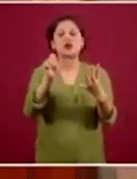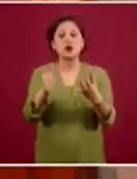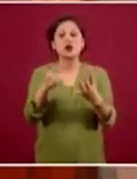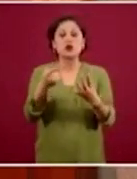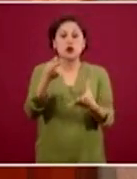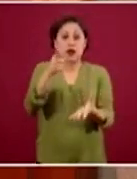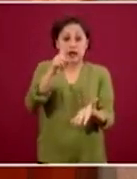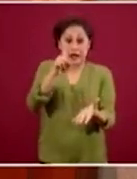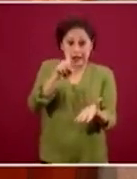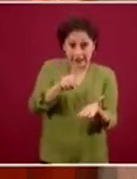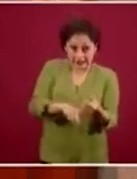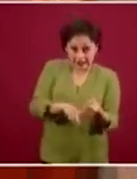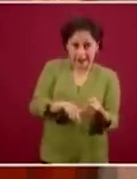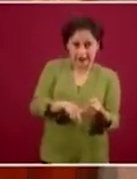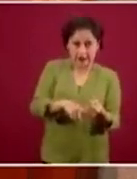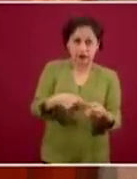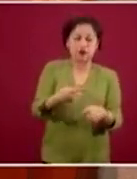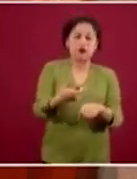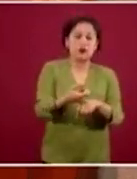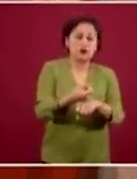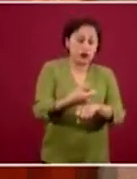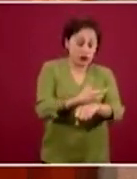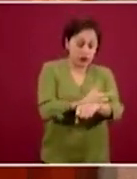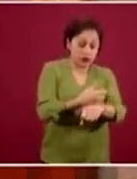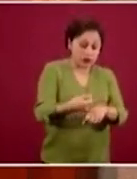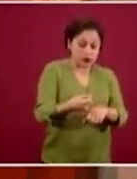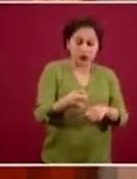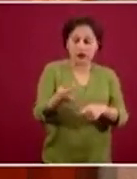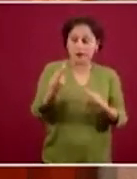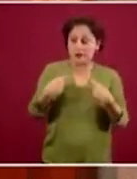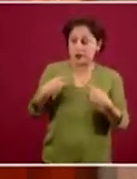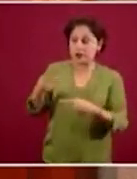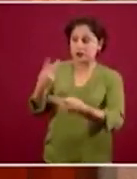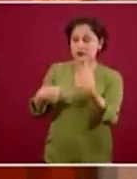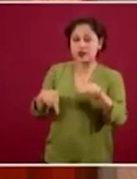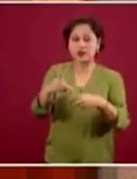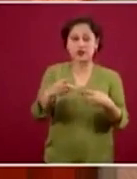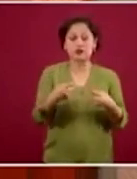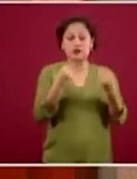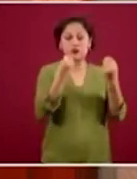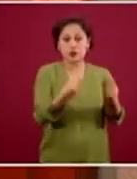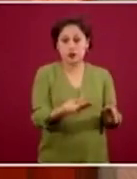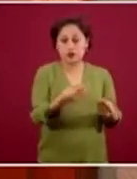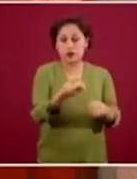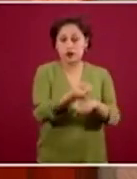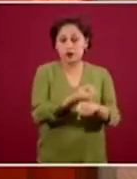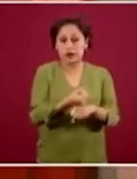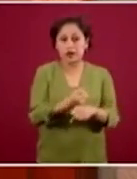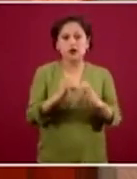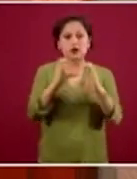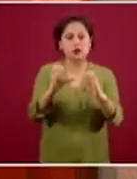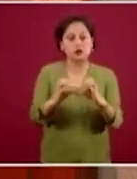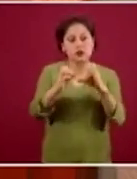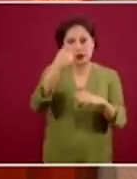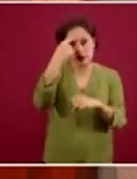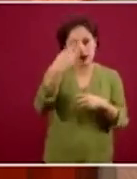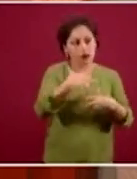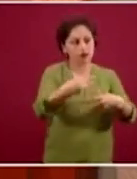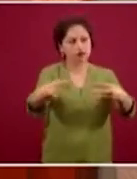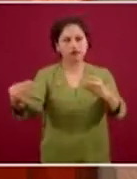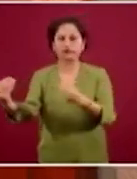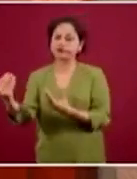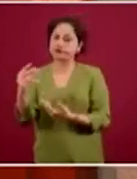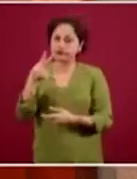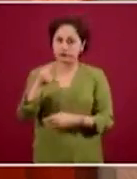-2 en la cadena transfusional. Estos objetivos específicos para que puedan ser cumplidos se acompañan